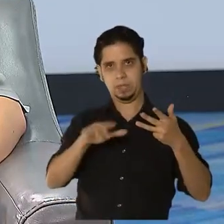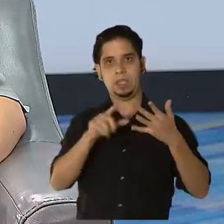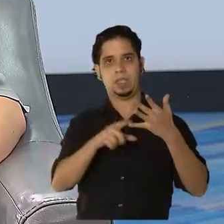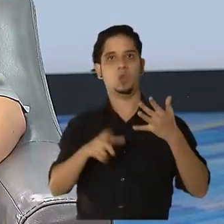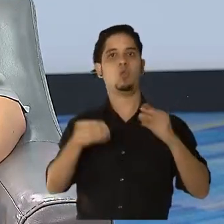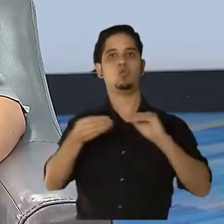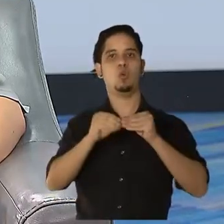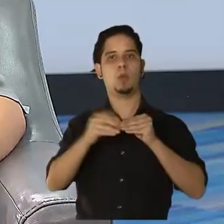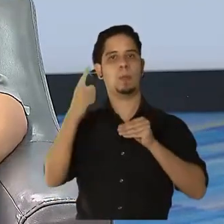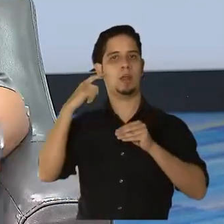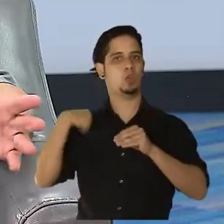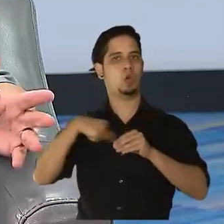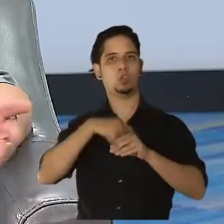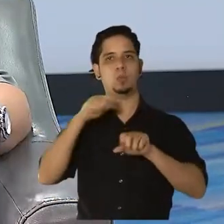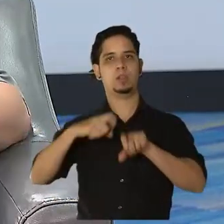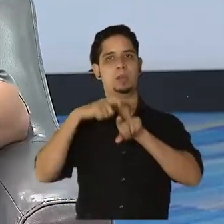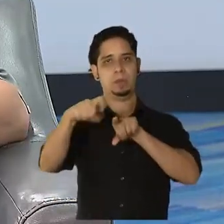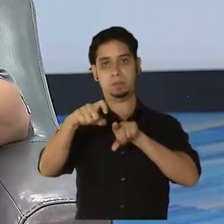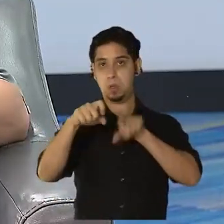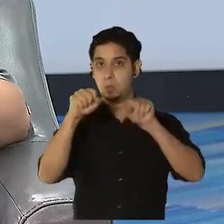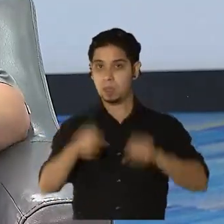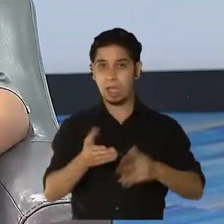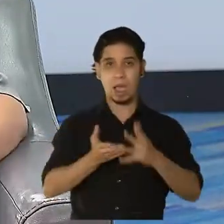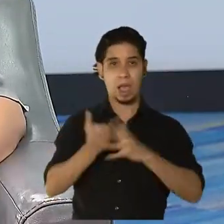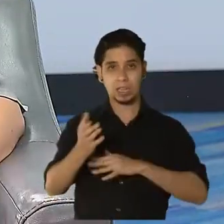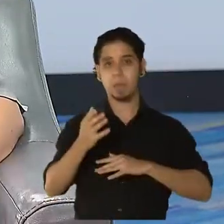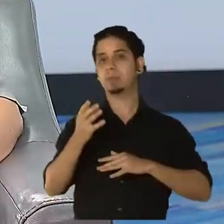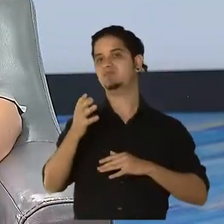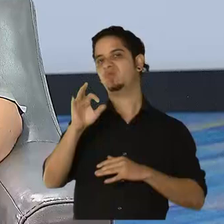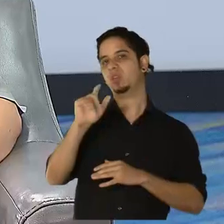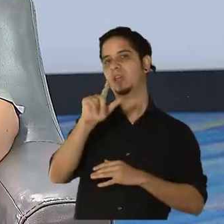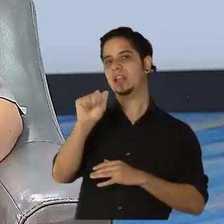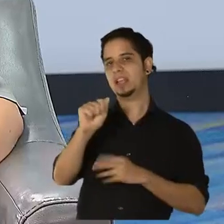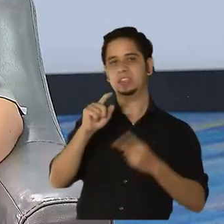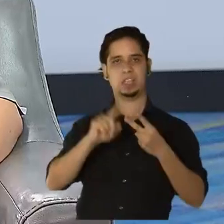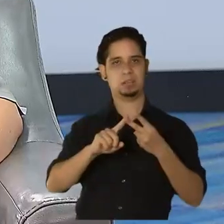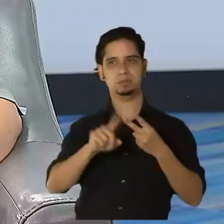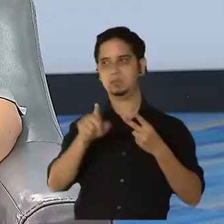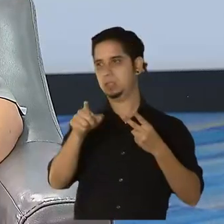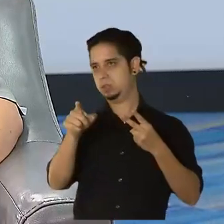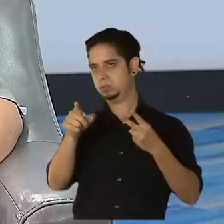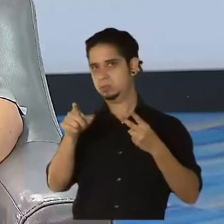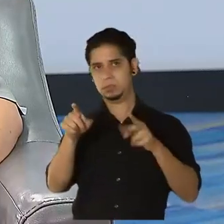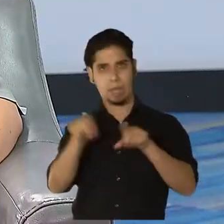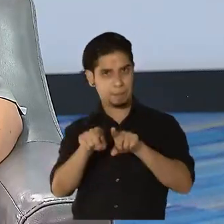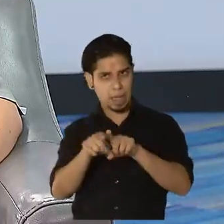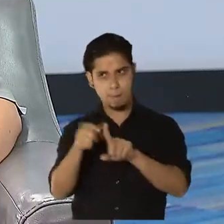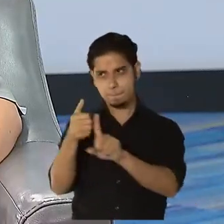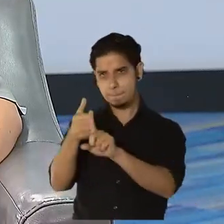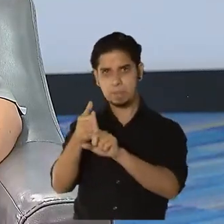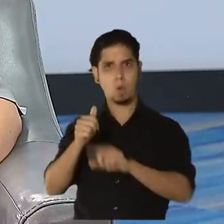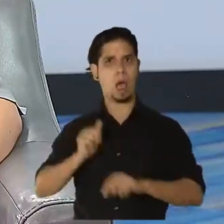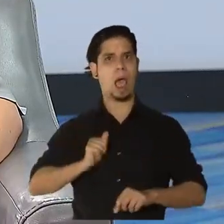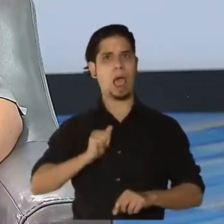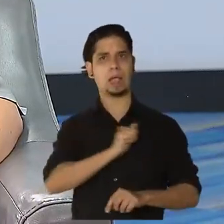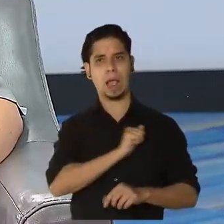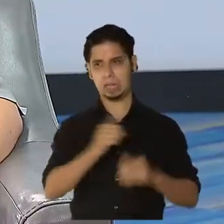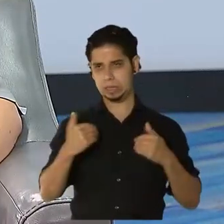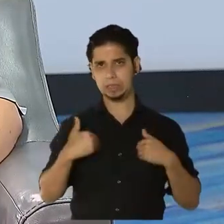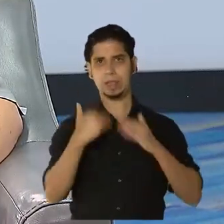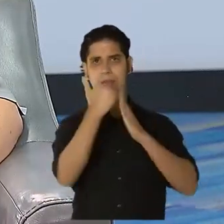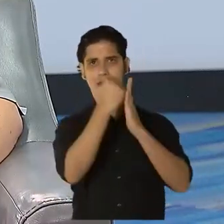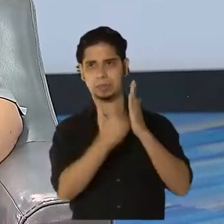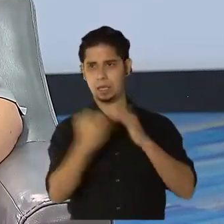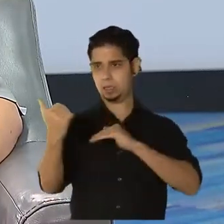pueden ayudar, nos llegan a través de fortalezas, de legisladores de Mismo Salud. Si los alcaldes nos hacen una lista de esos encamados, eso nos ha